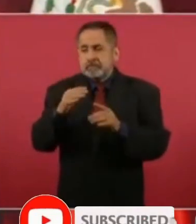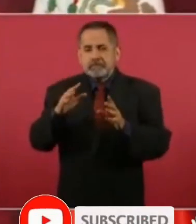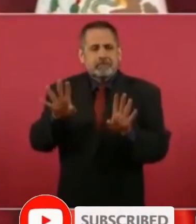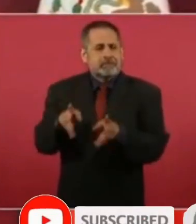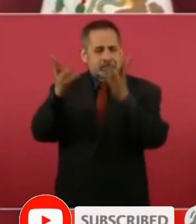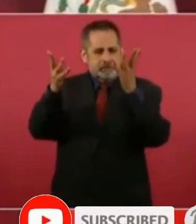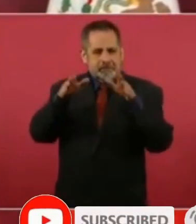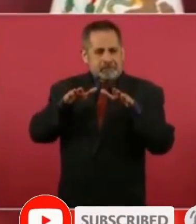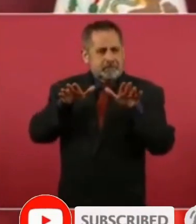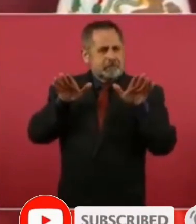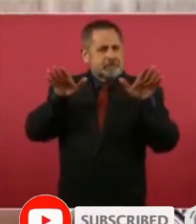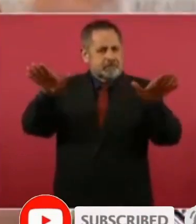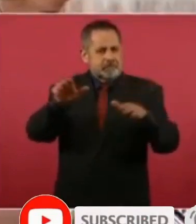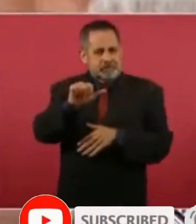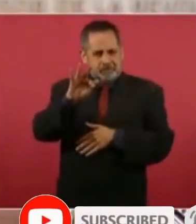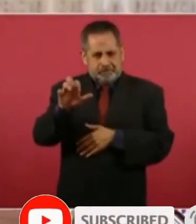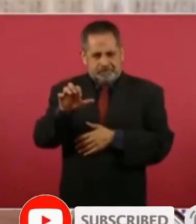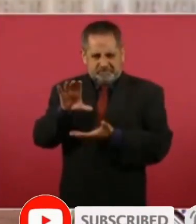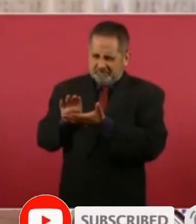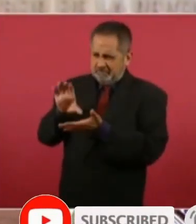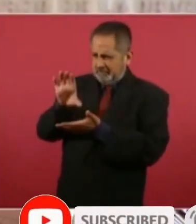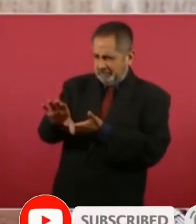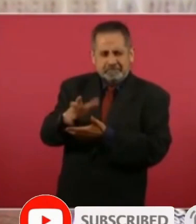en inversión.